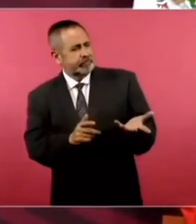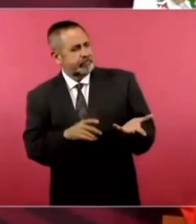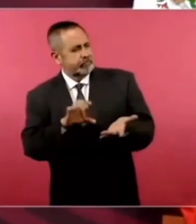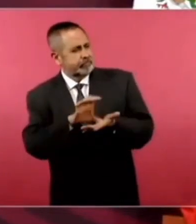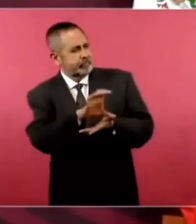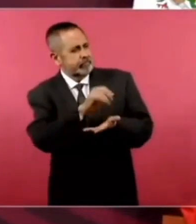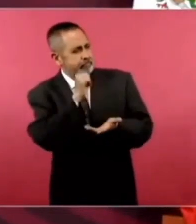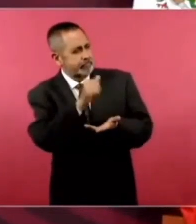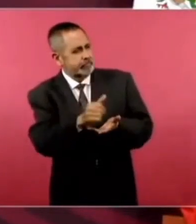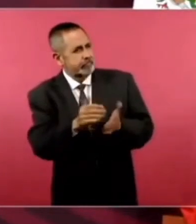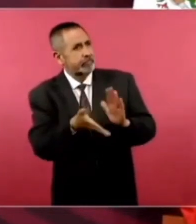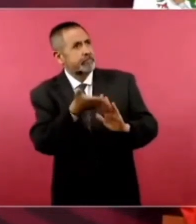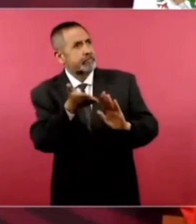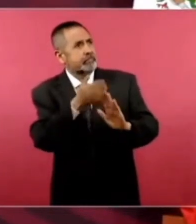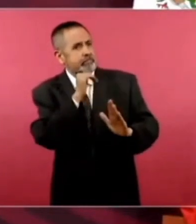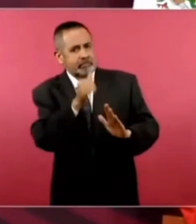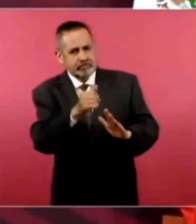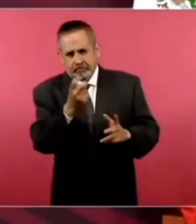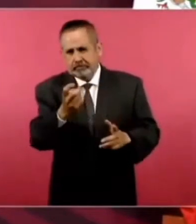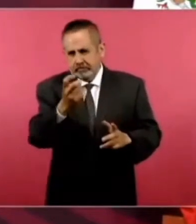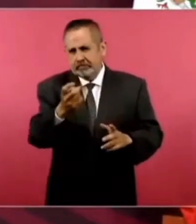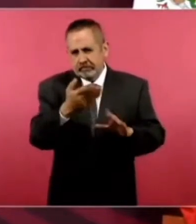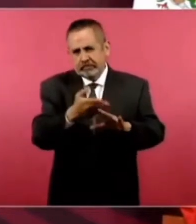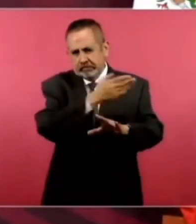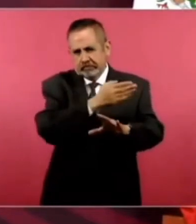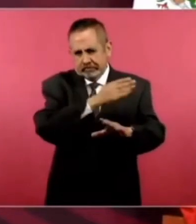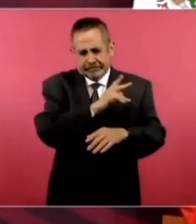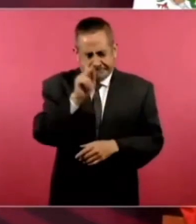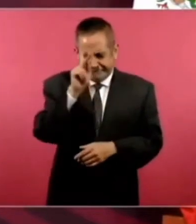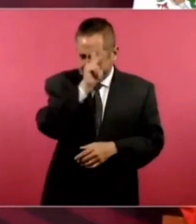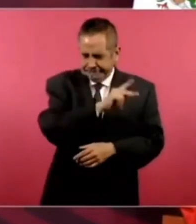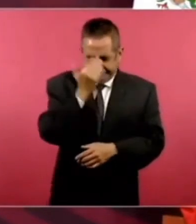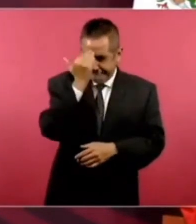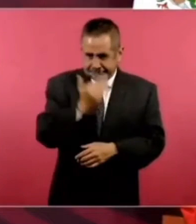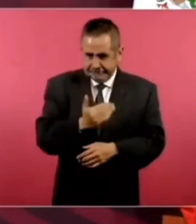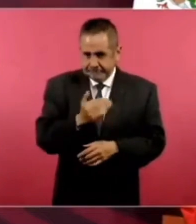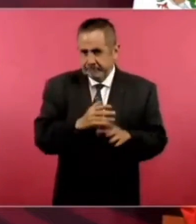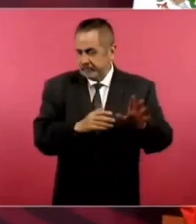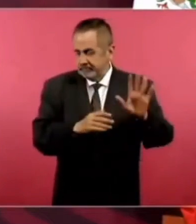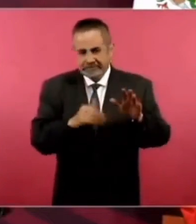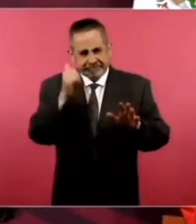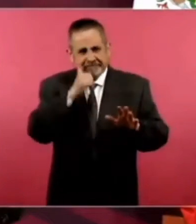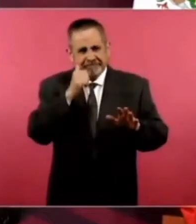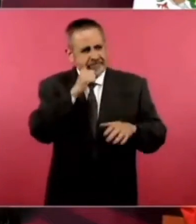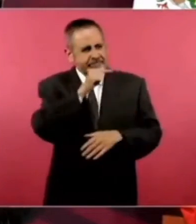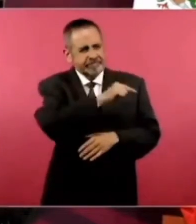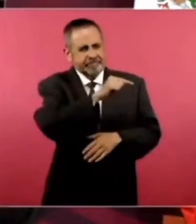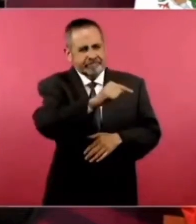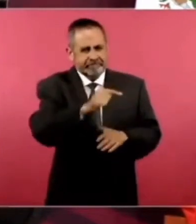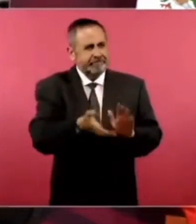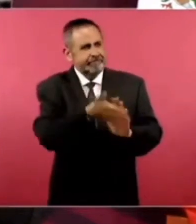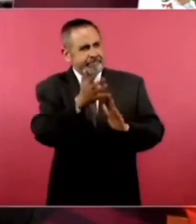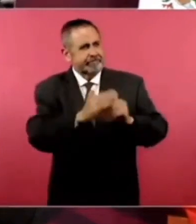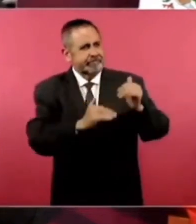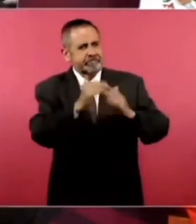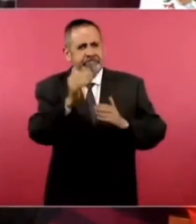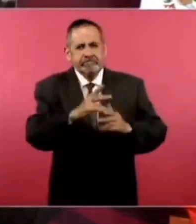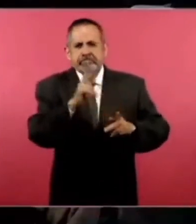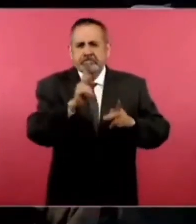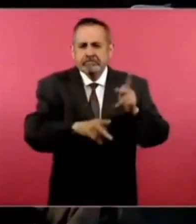Así de terribles era la corrupción, en todo lo relacionado con la construcción.